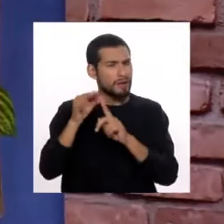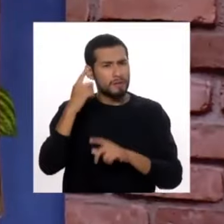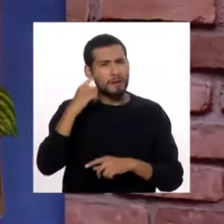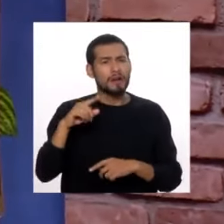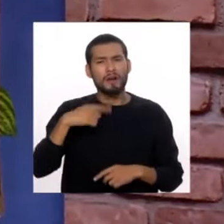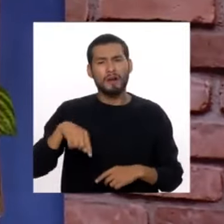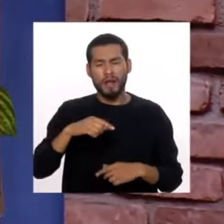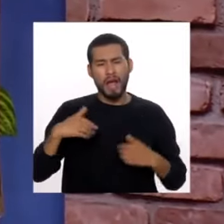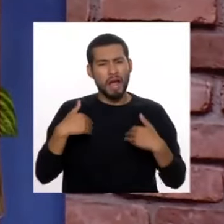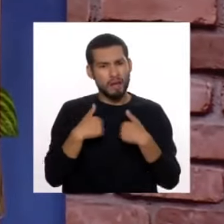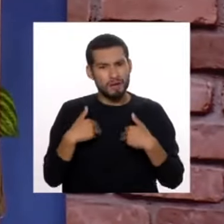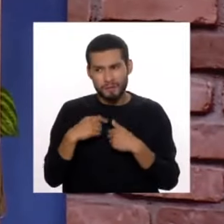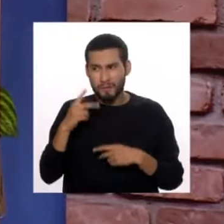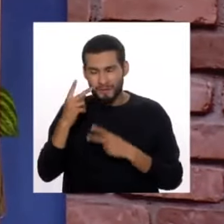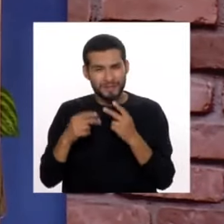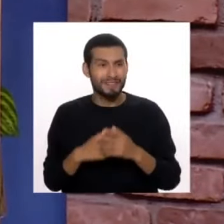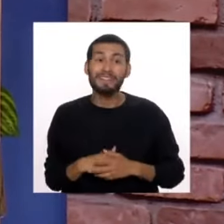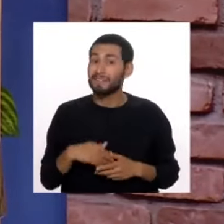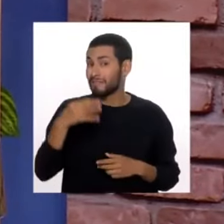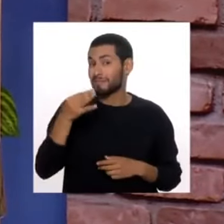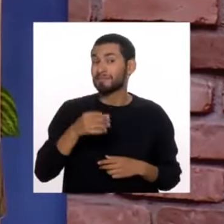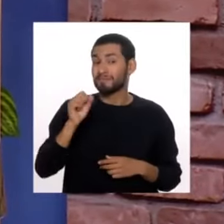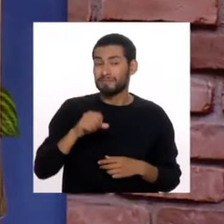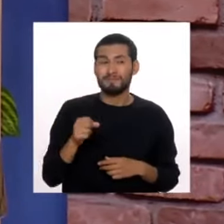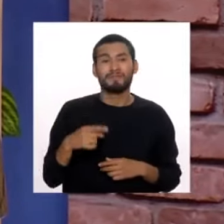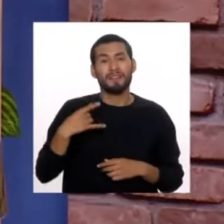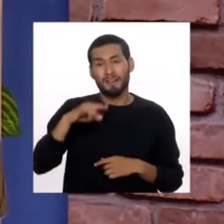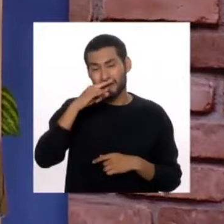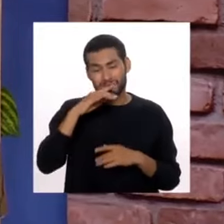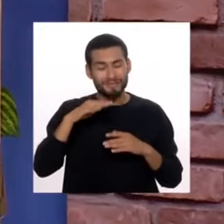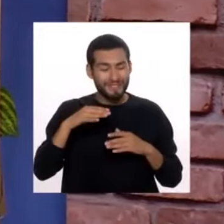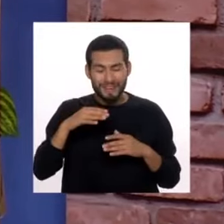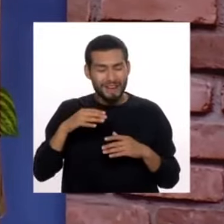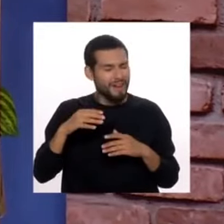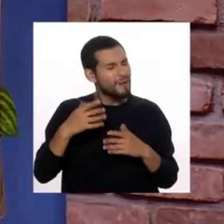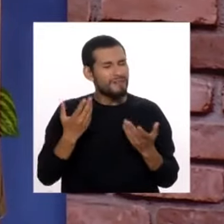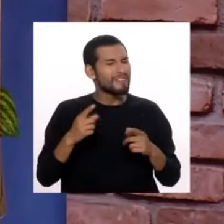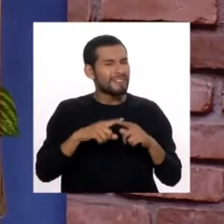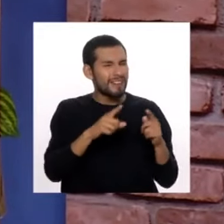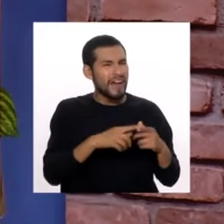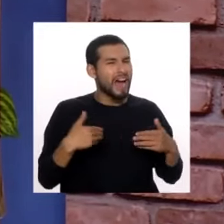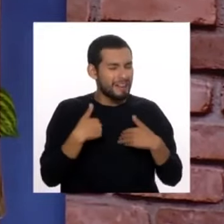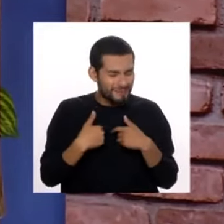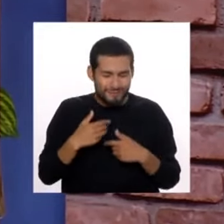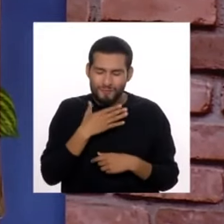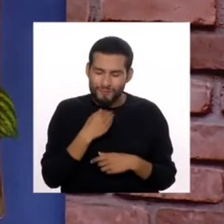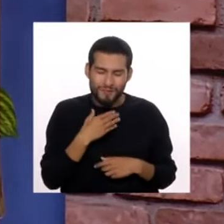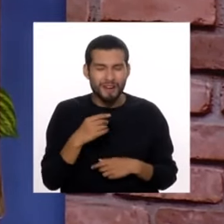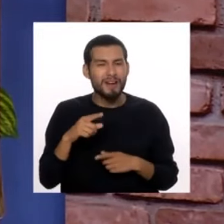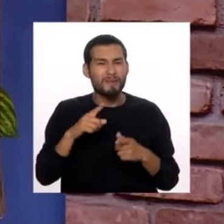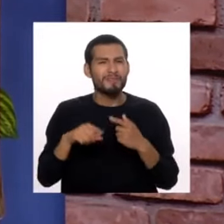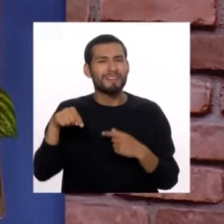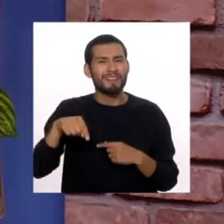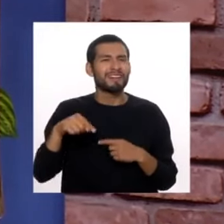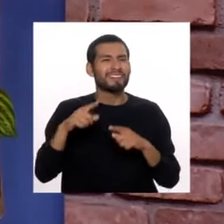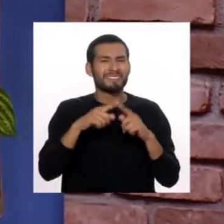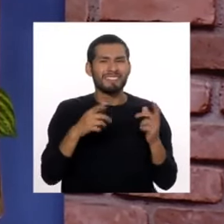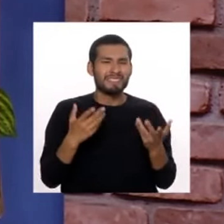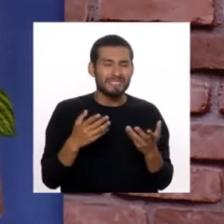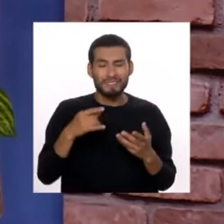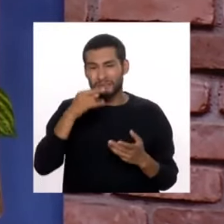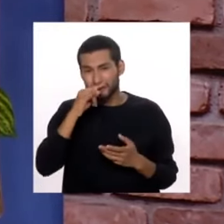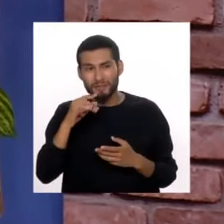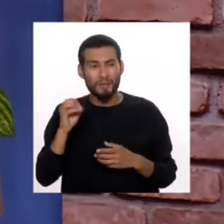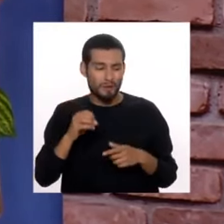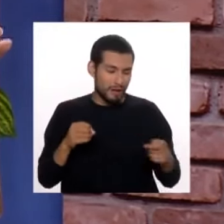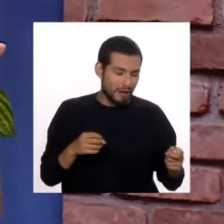las mascotas porque a veces de verdad, sí, las mascotas son muy lindas pero hay en algunos parques esta disyuntiva el niño